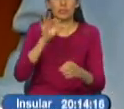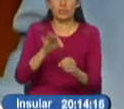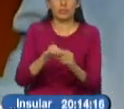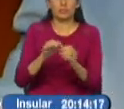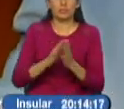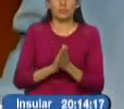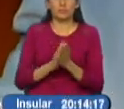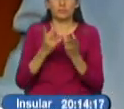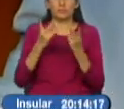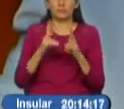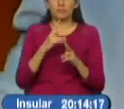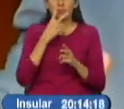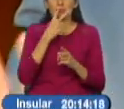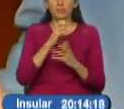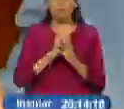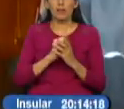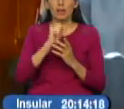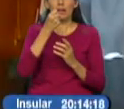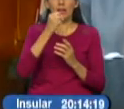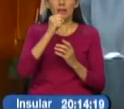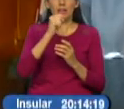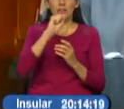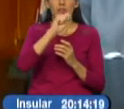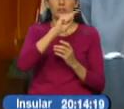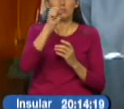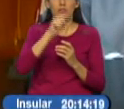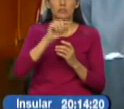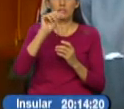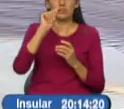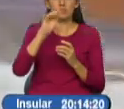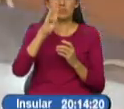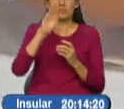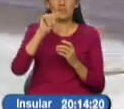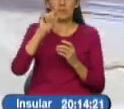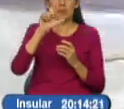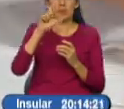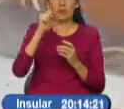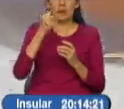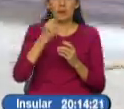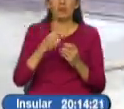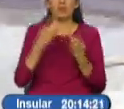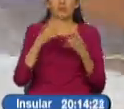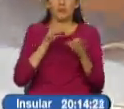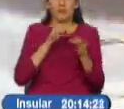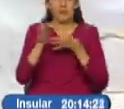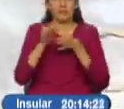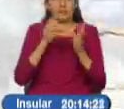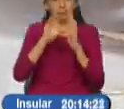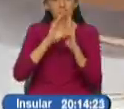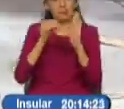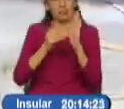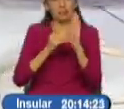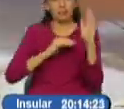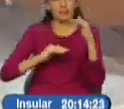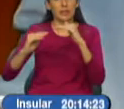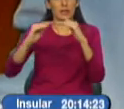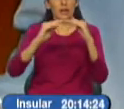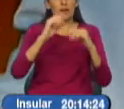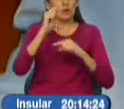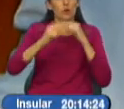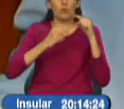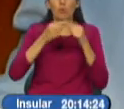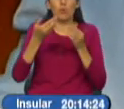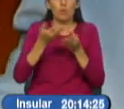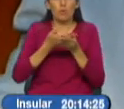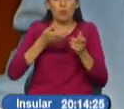Egas, analista político y experto en temas constitucionales, explica el porcentaje que permite el Código de la Democracia para el reconteo de actas impugnadas. El